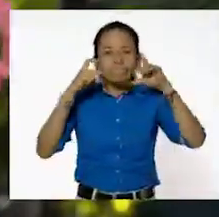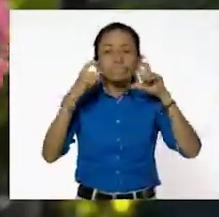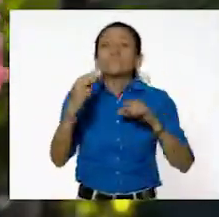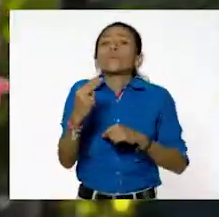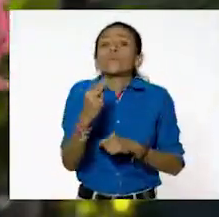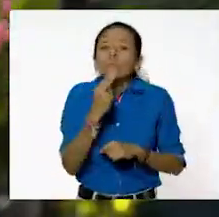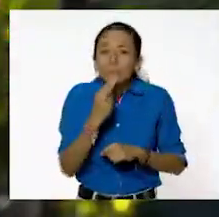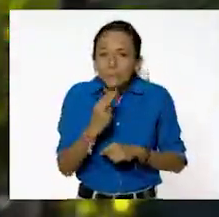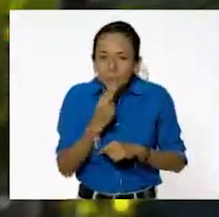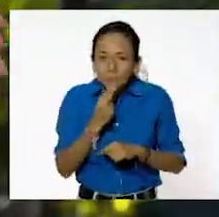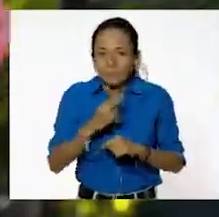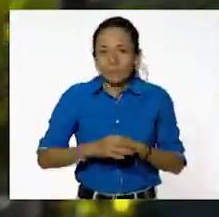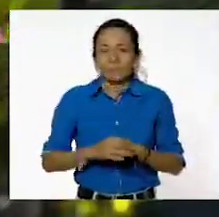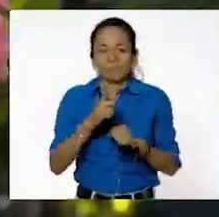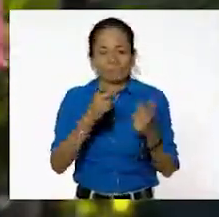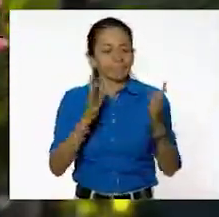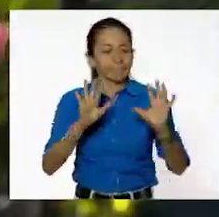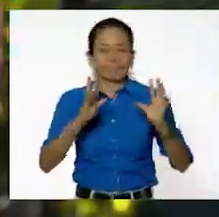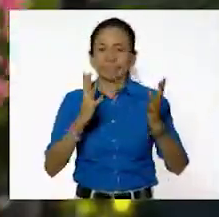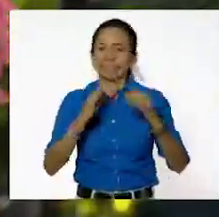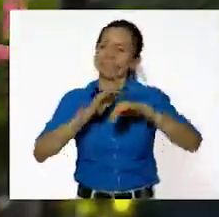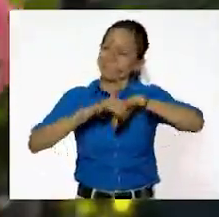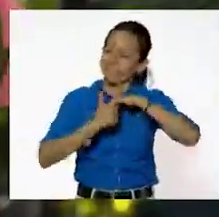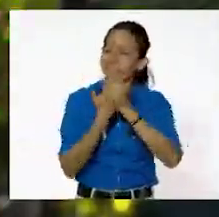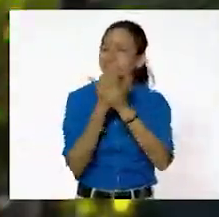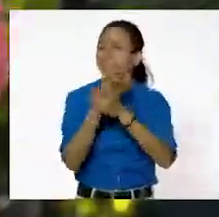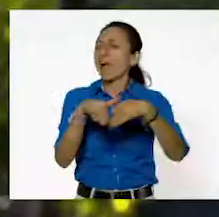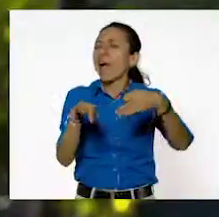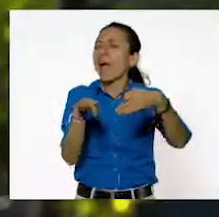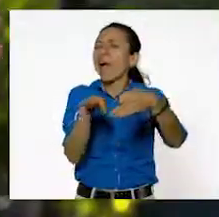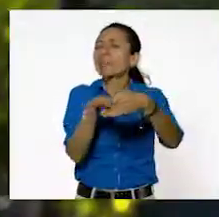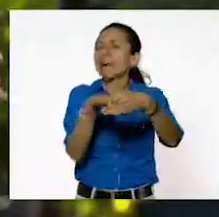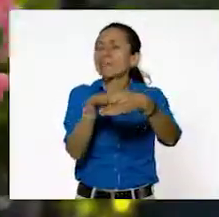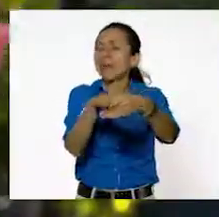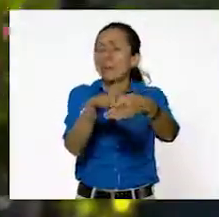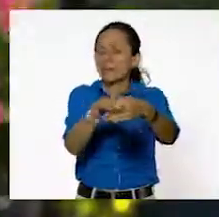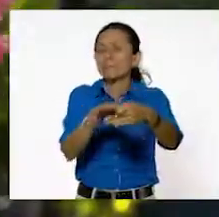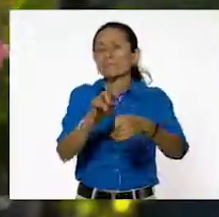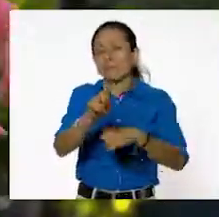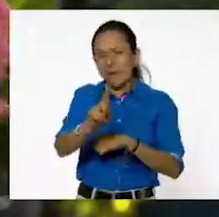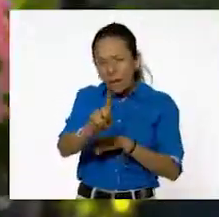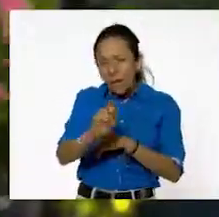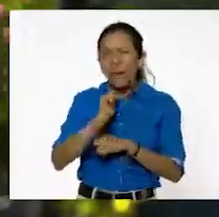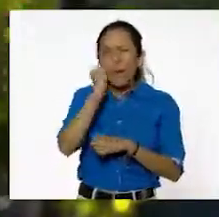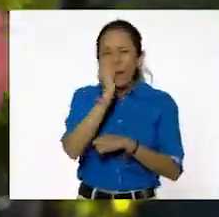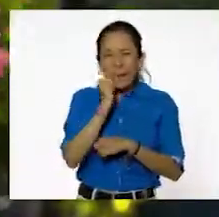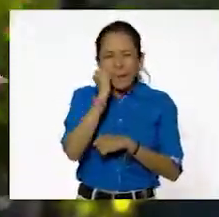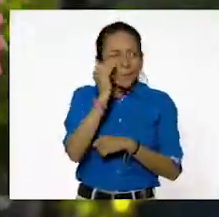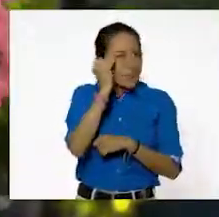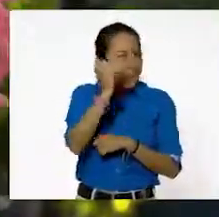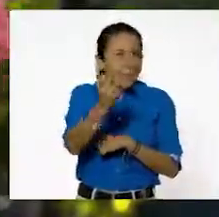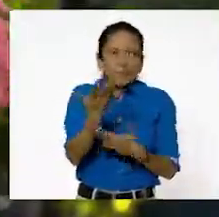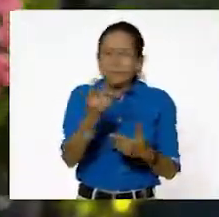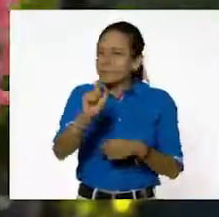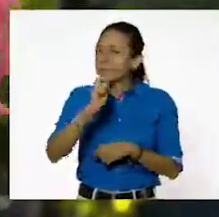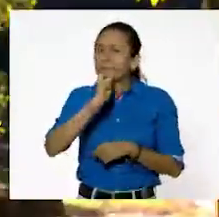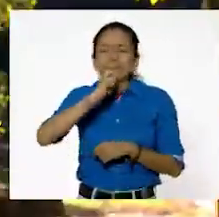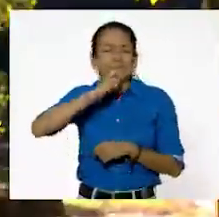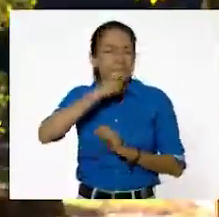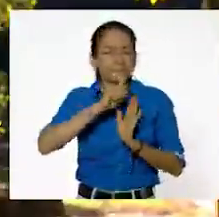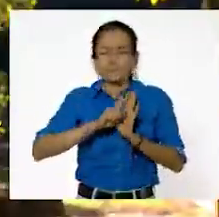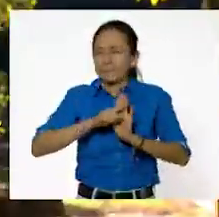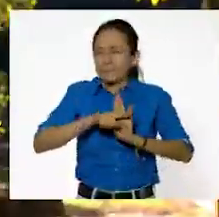el cubrebocas. Lava tus manos frecuentemente con agua y con jabón por lo menos durante 20 segundos.